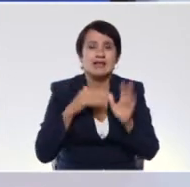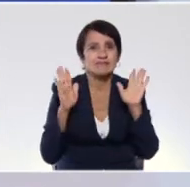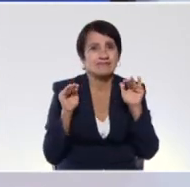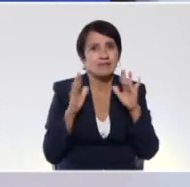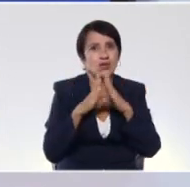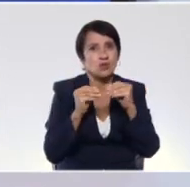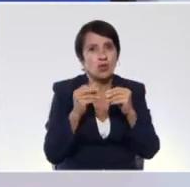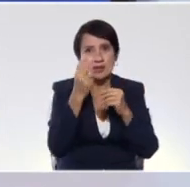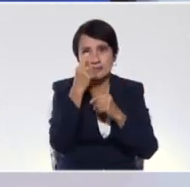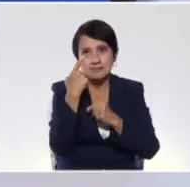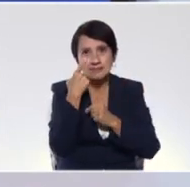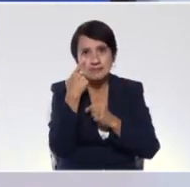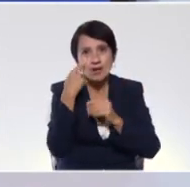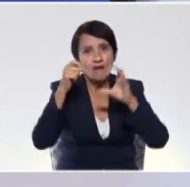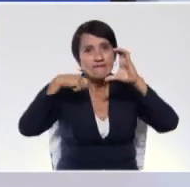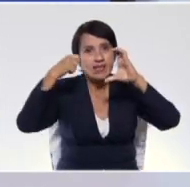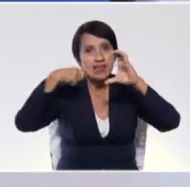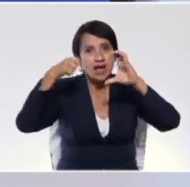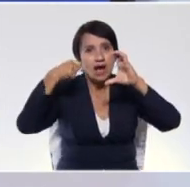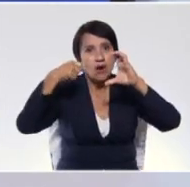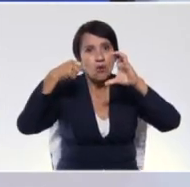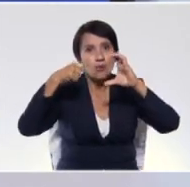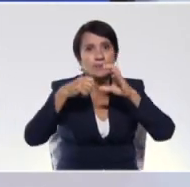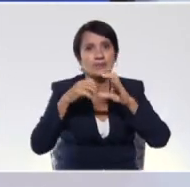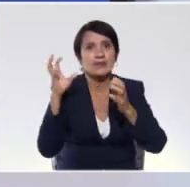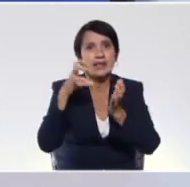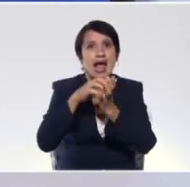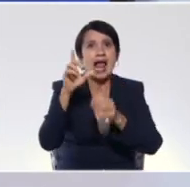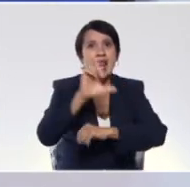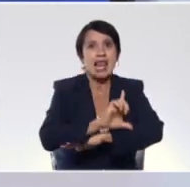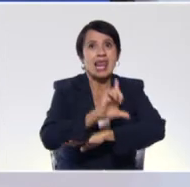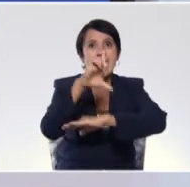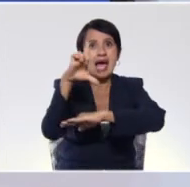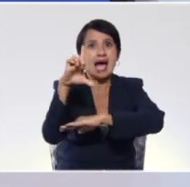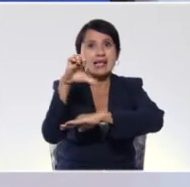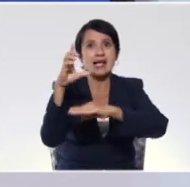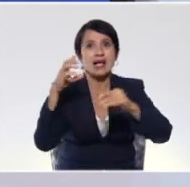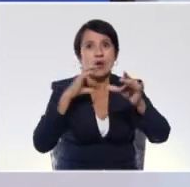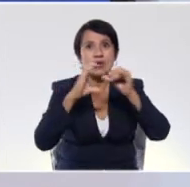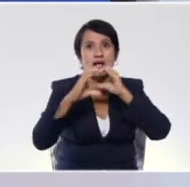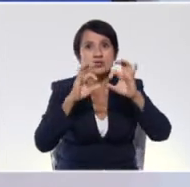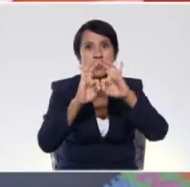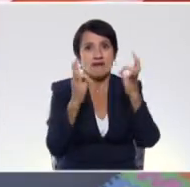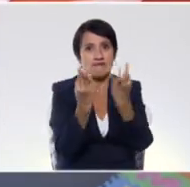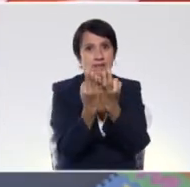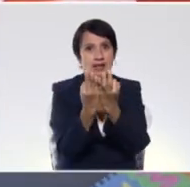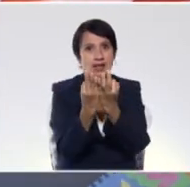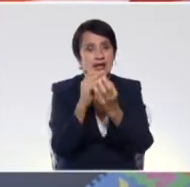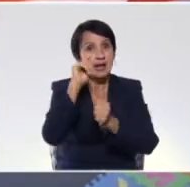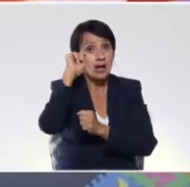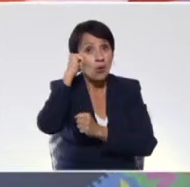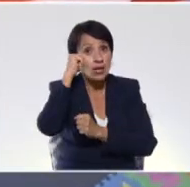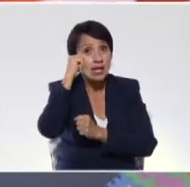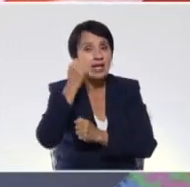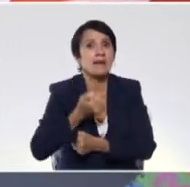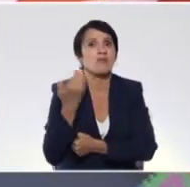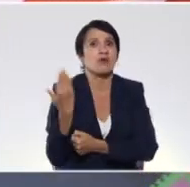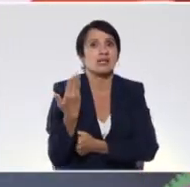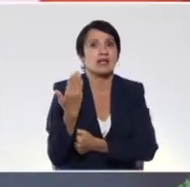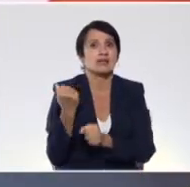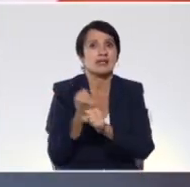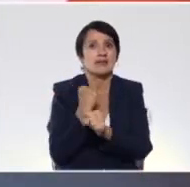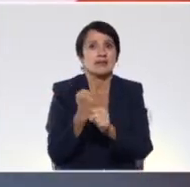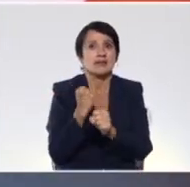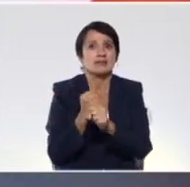invitarlos a visualizar un video que nos llega desde el Estado Lara con orientaciones para la familia. Recordando que es importante